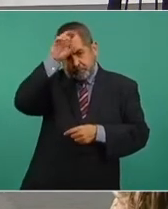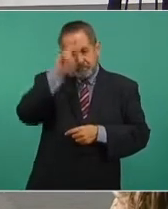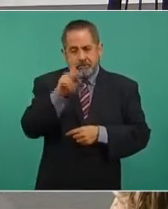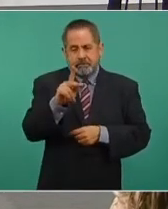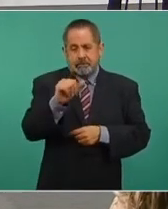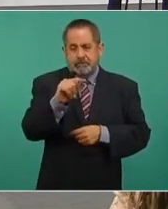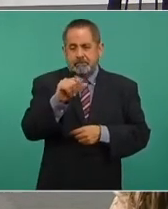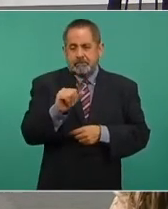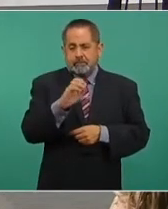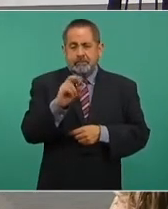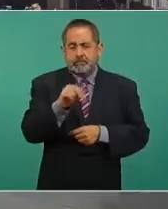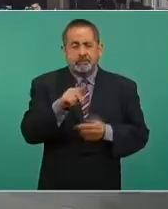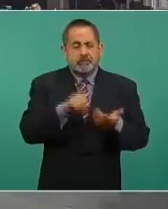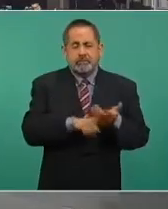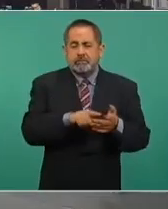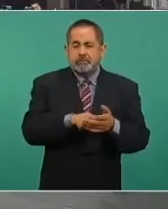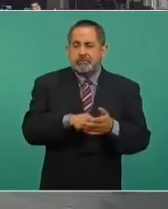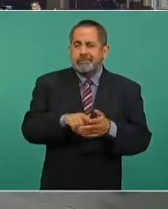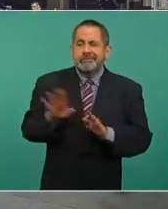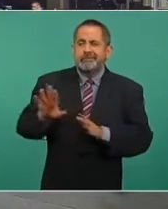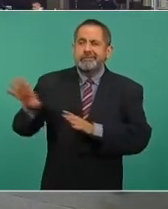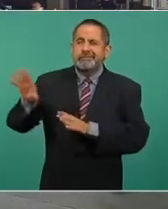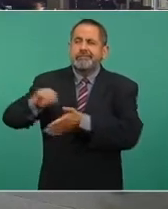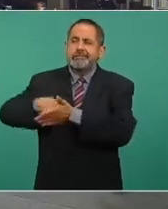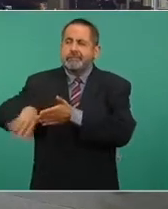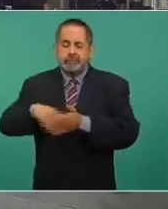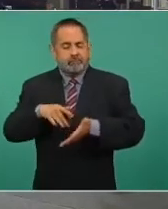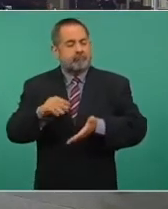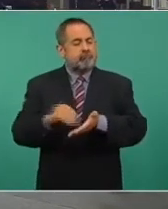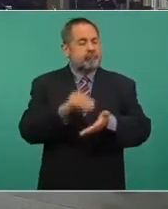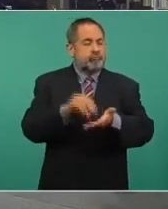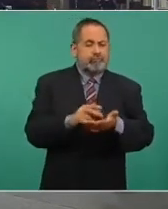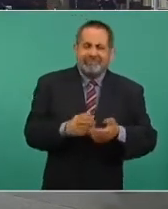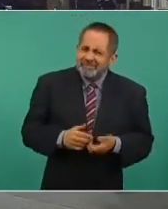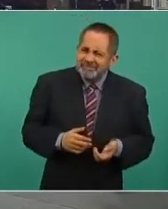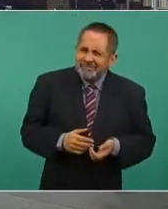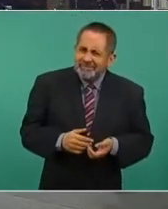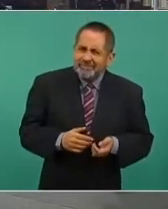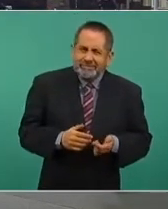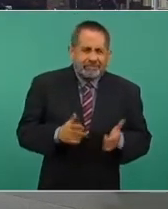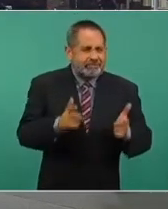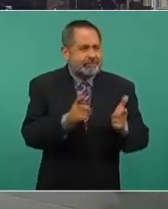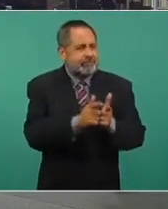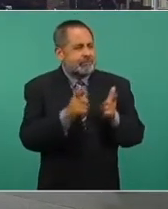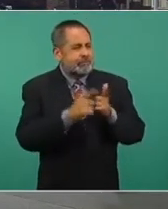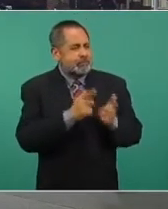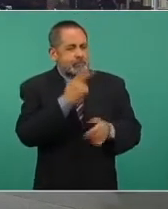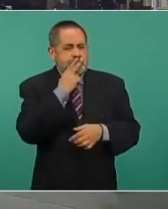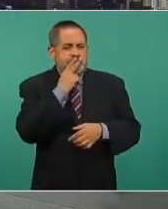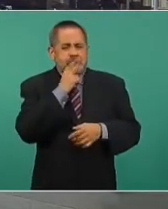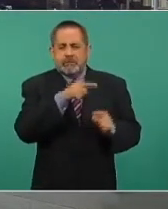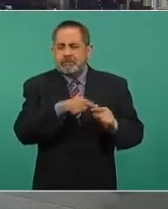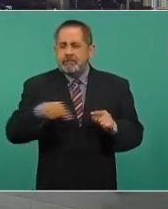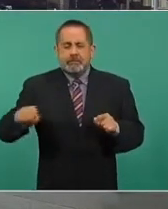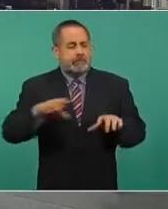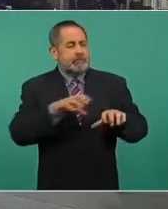de conchos. O sea, era un grupo predilecto del régimen